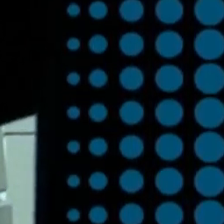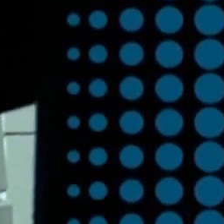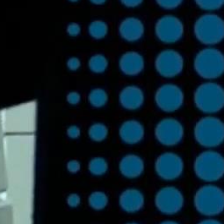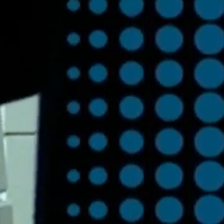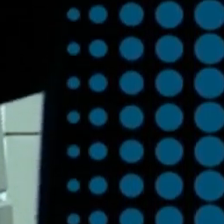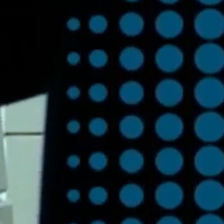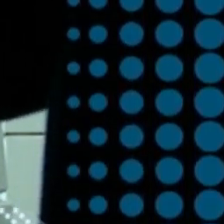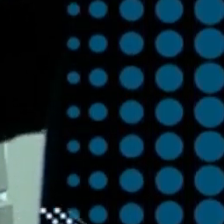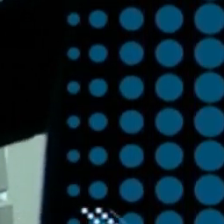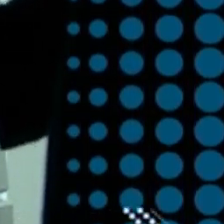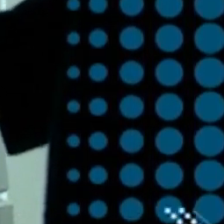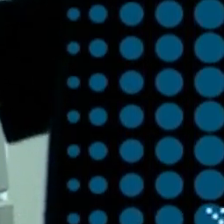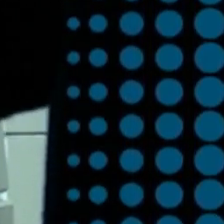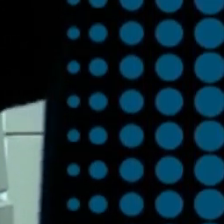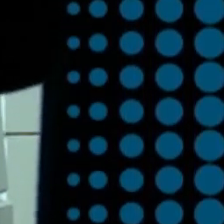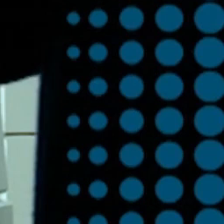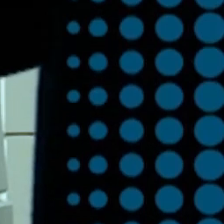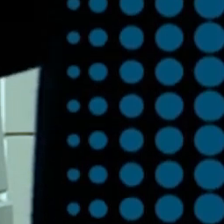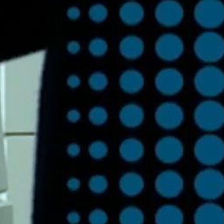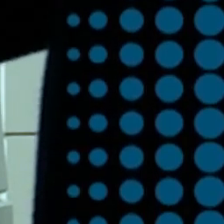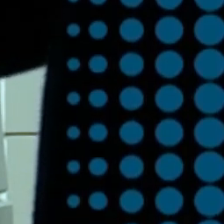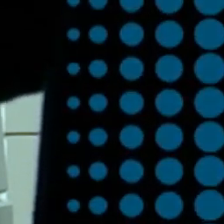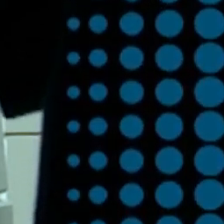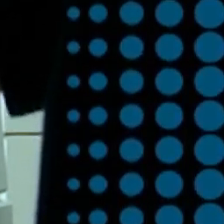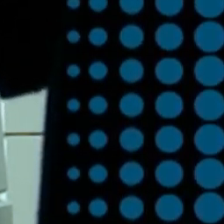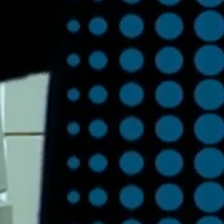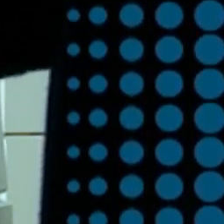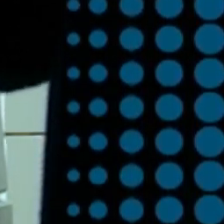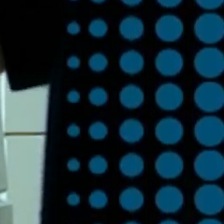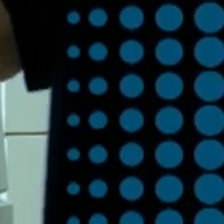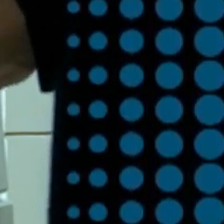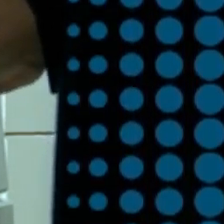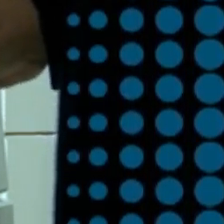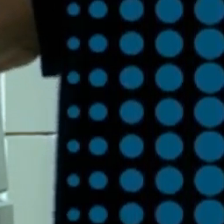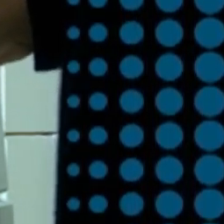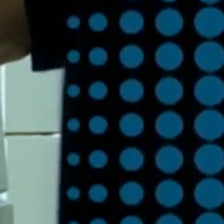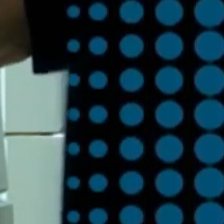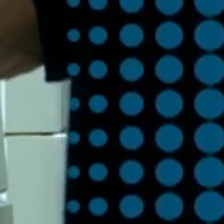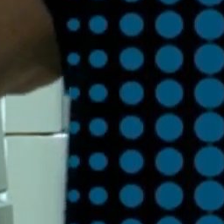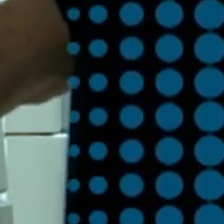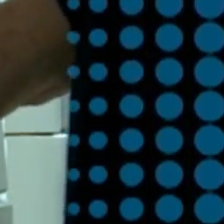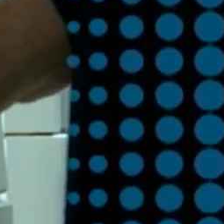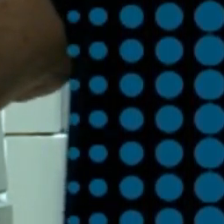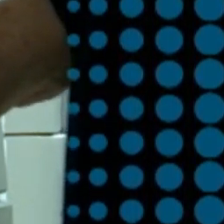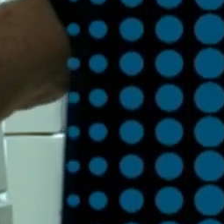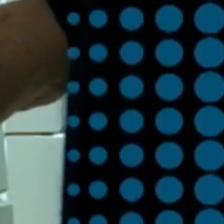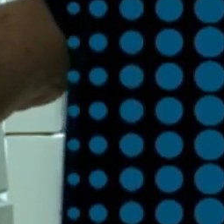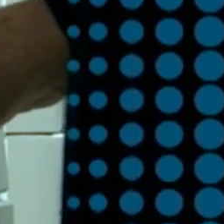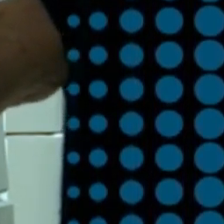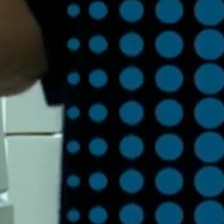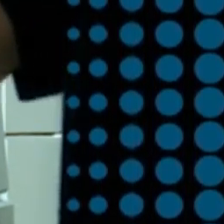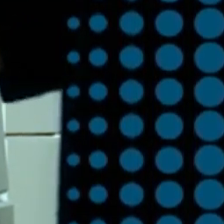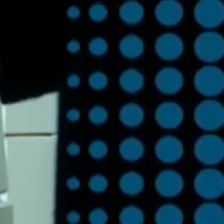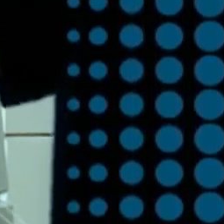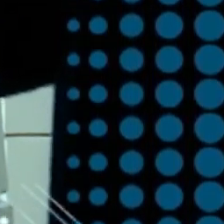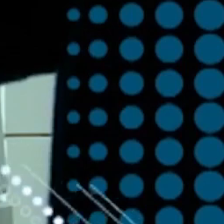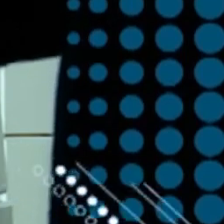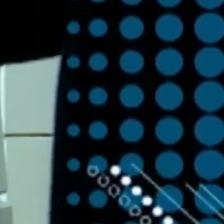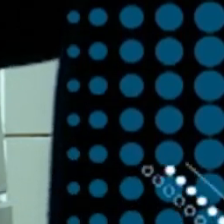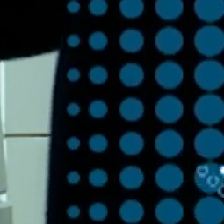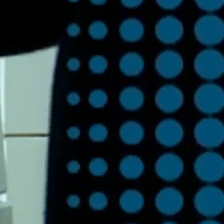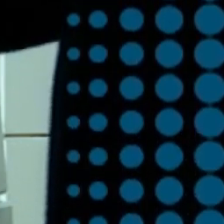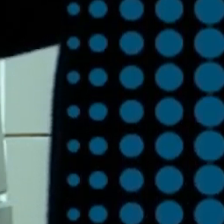para que no se descuiden mientras realizan sus gestiones personales. Las salidas de los cajeros automáticos son el sitio preferido de los